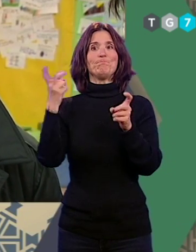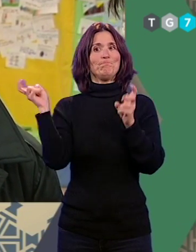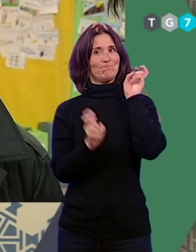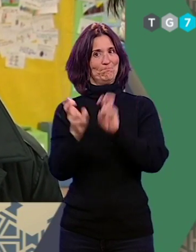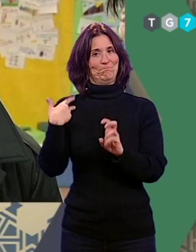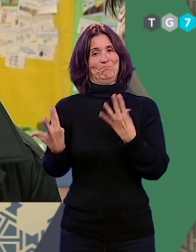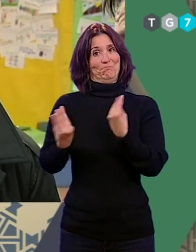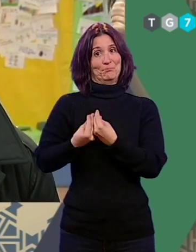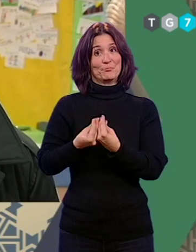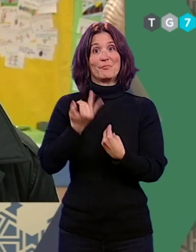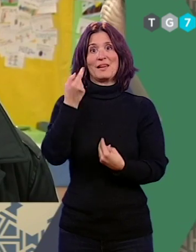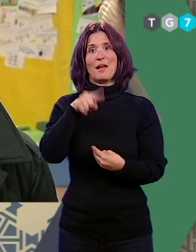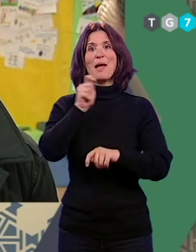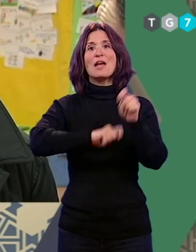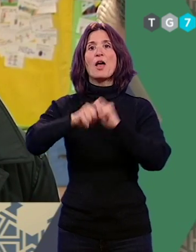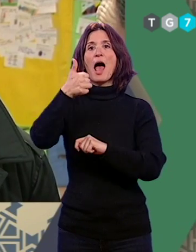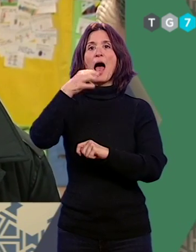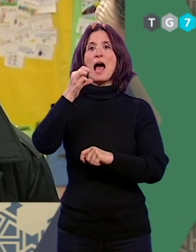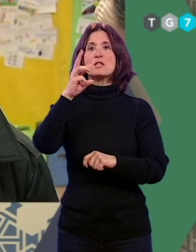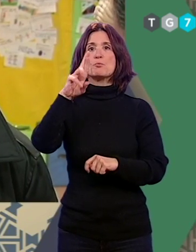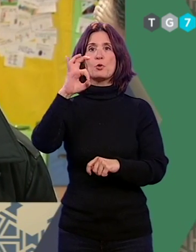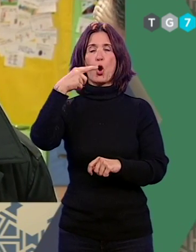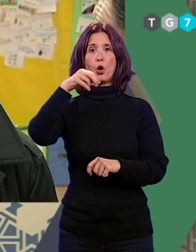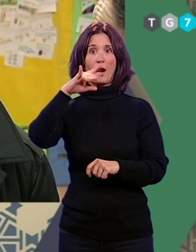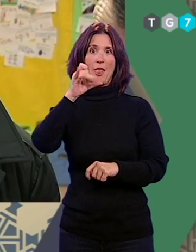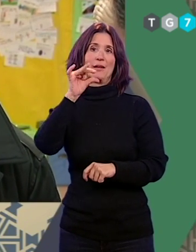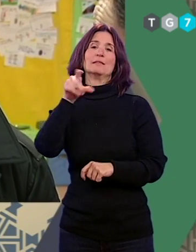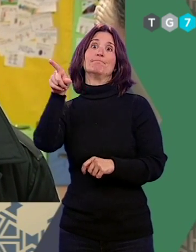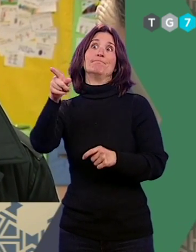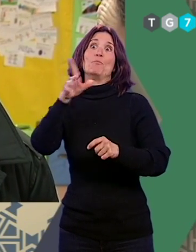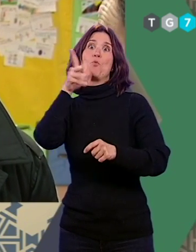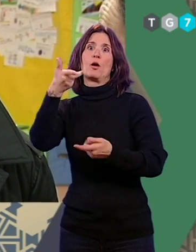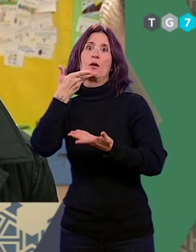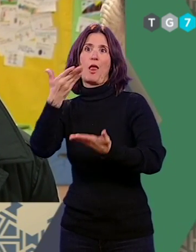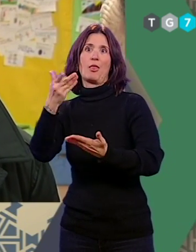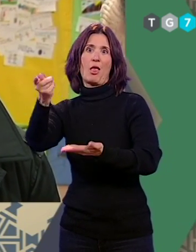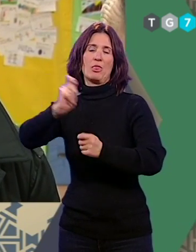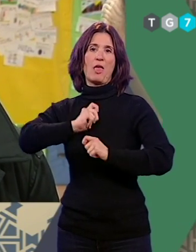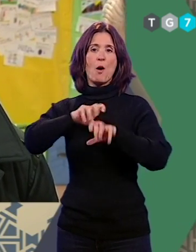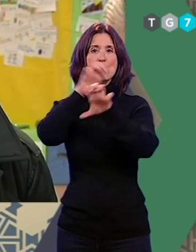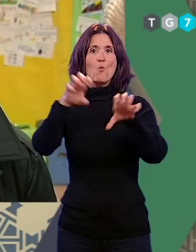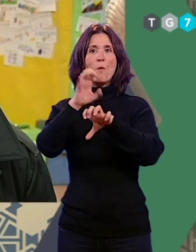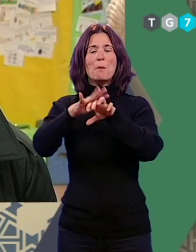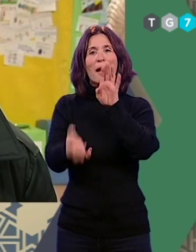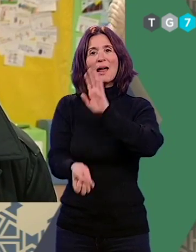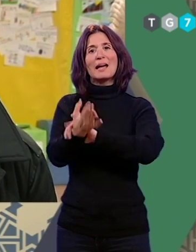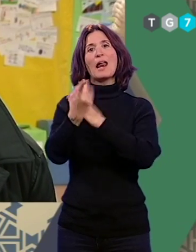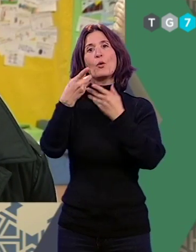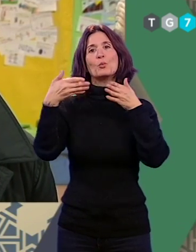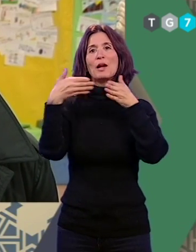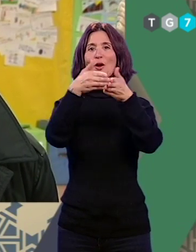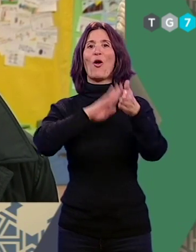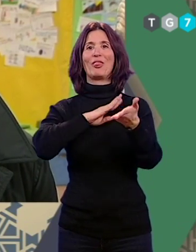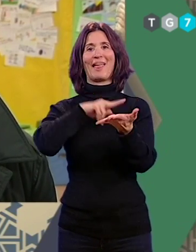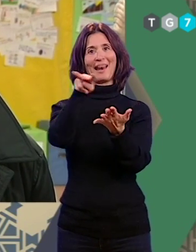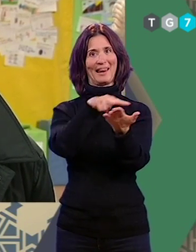y también la asociación Aprograde, que tan amablemente nos han donado el mobiliario para confeccionar el